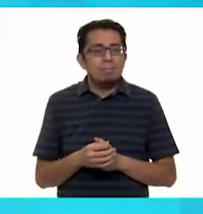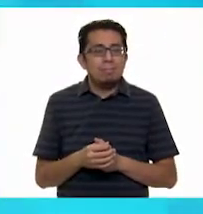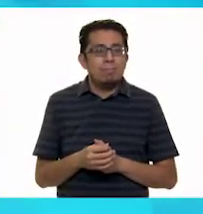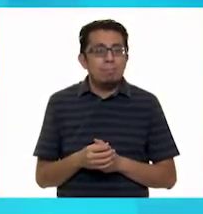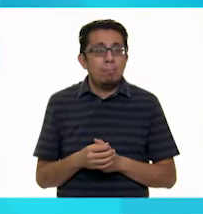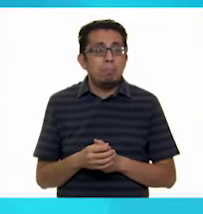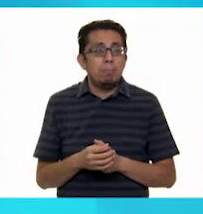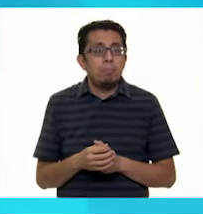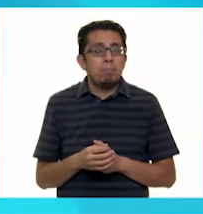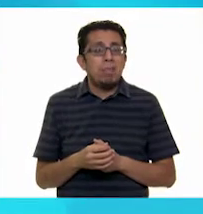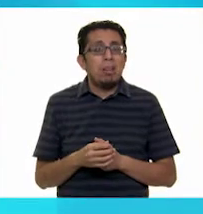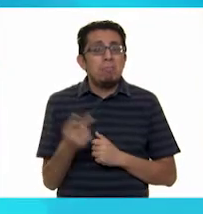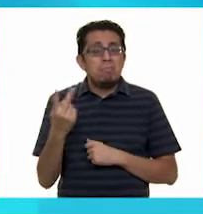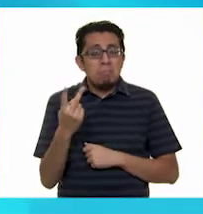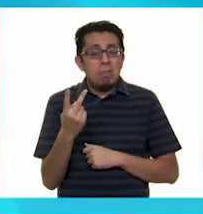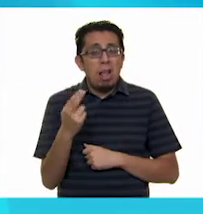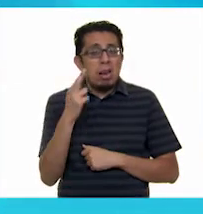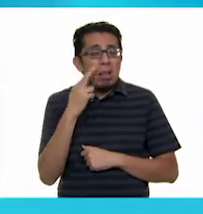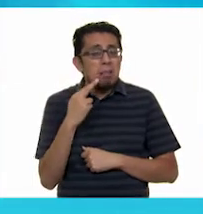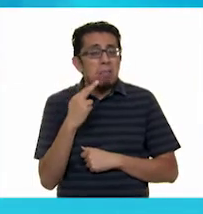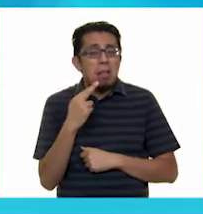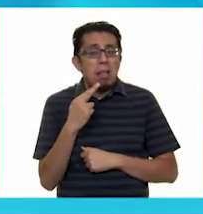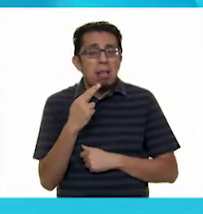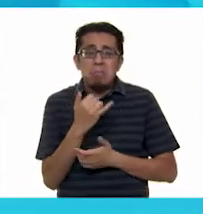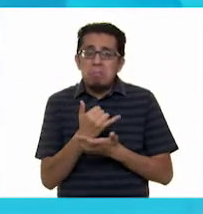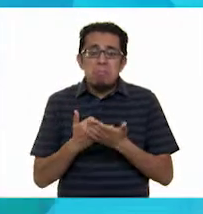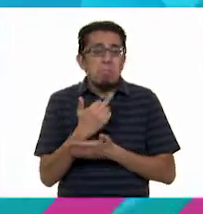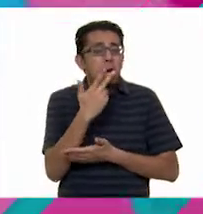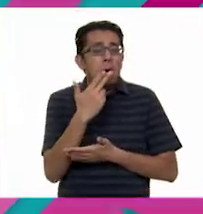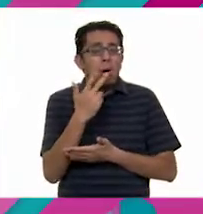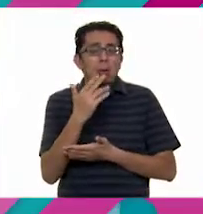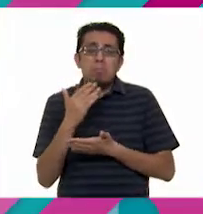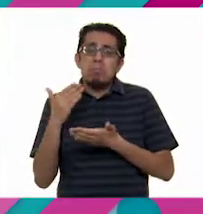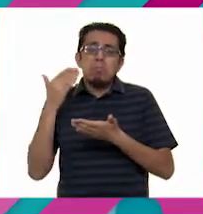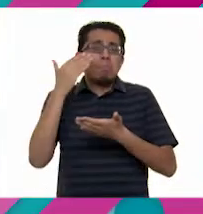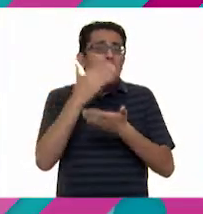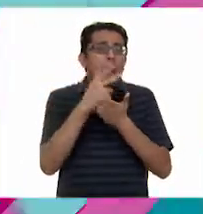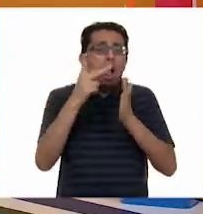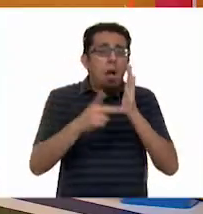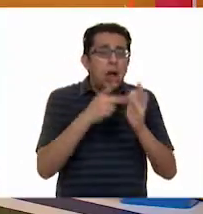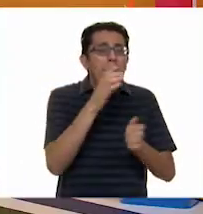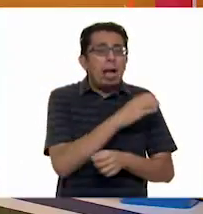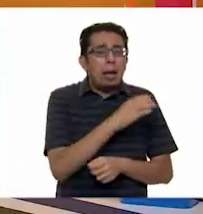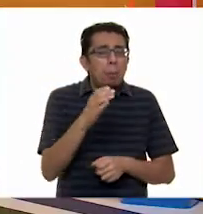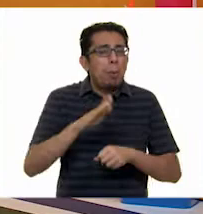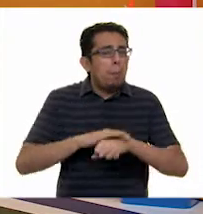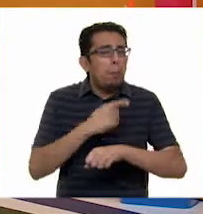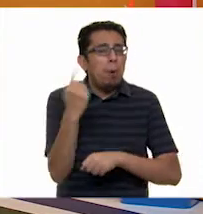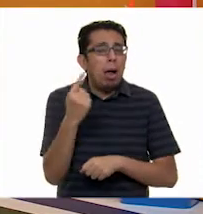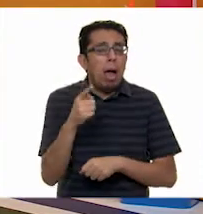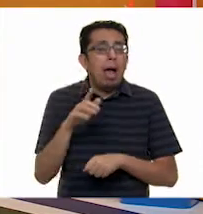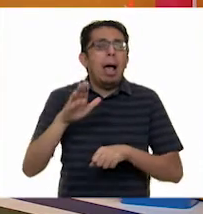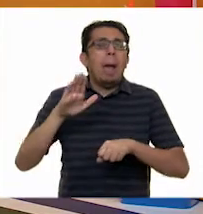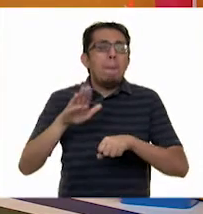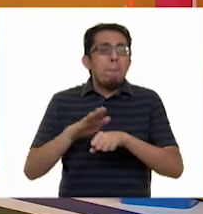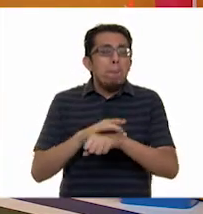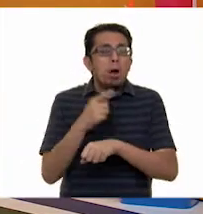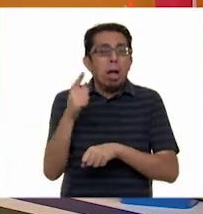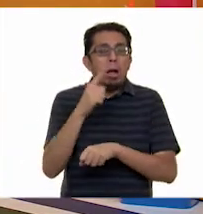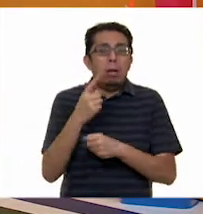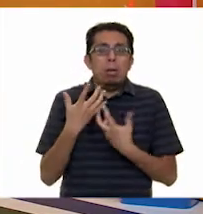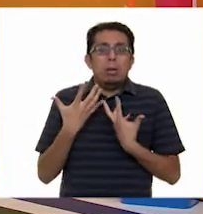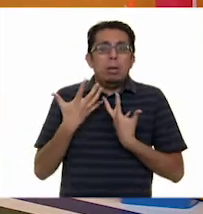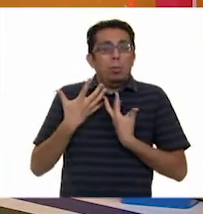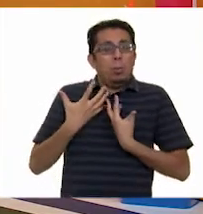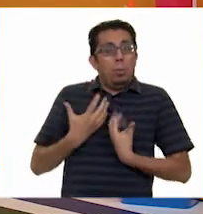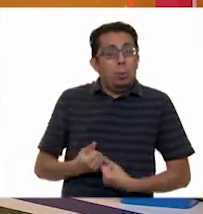¿Por qué decidieron volver al campo? Ah, pues porque se espantaron, estaban muy